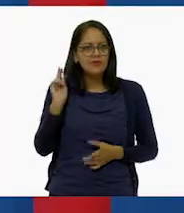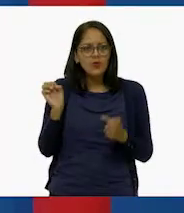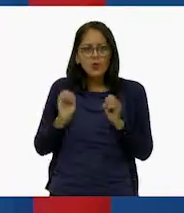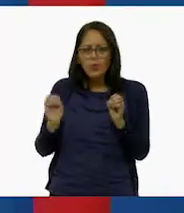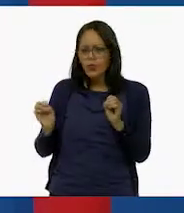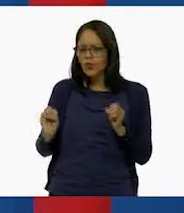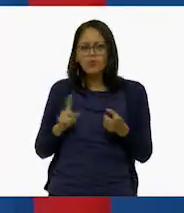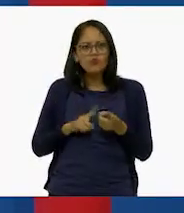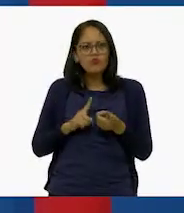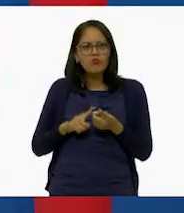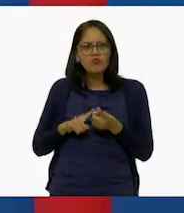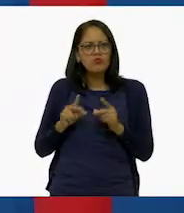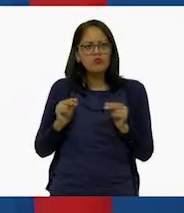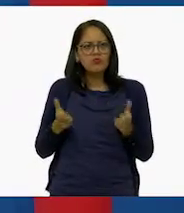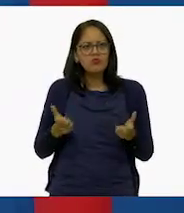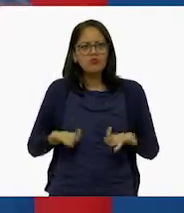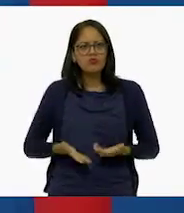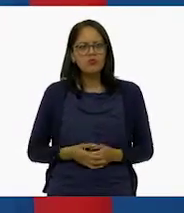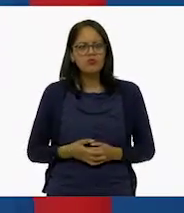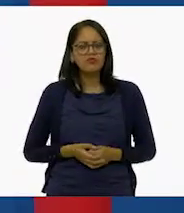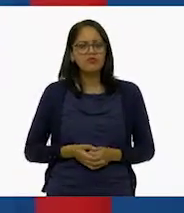está por ningún lado. No.